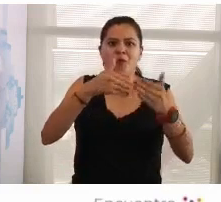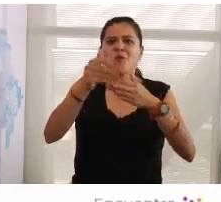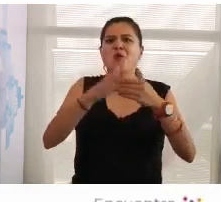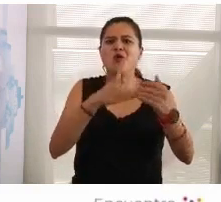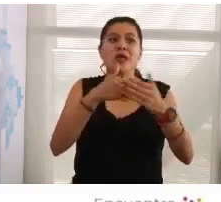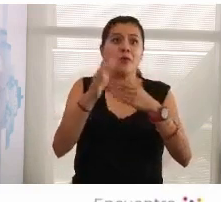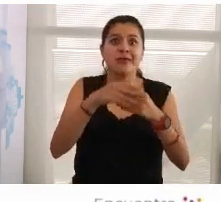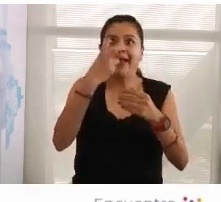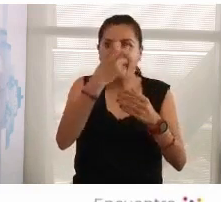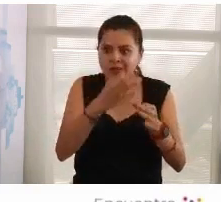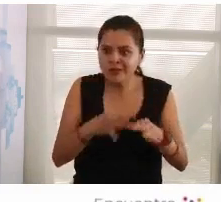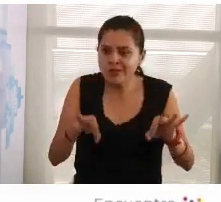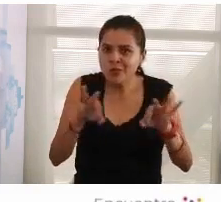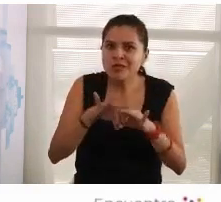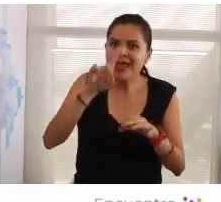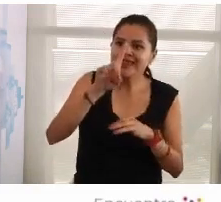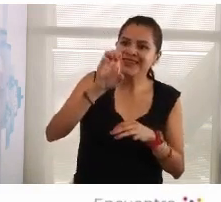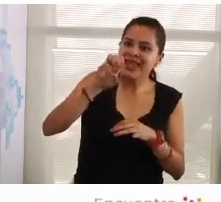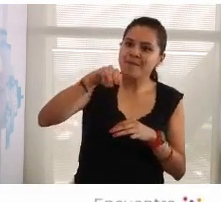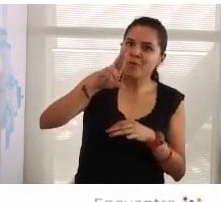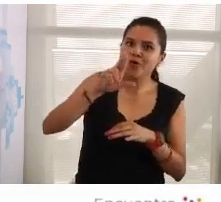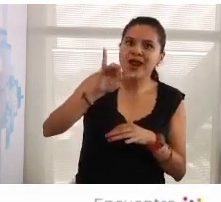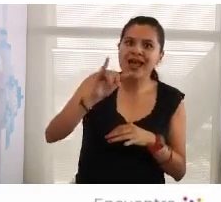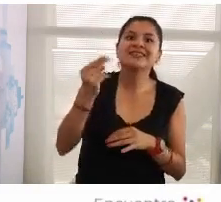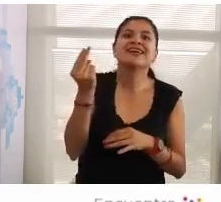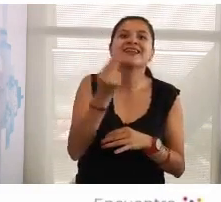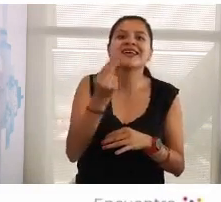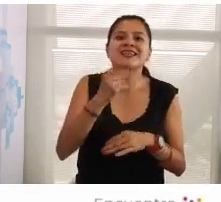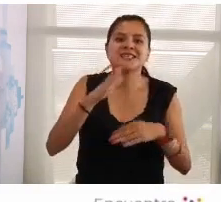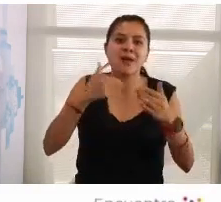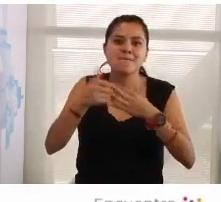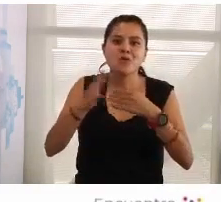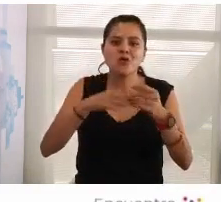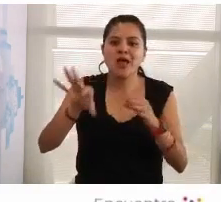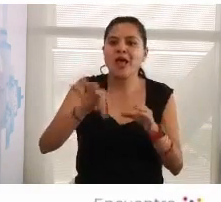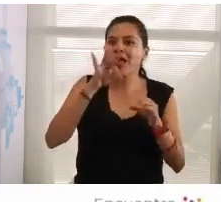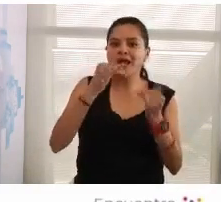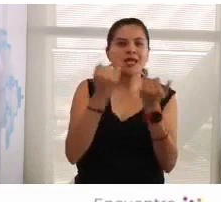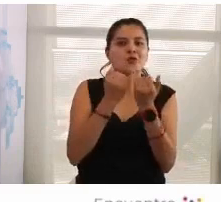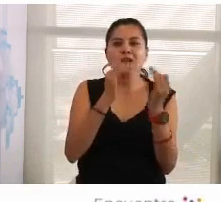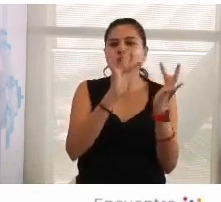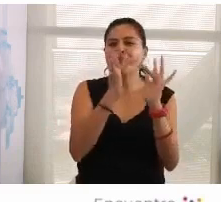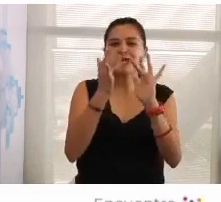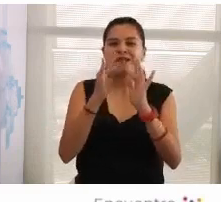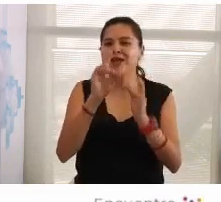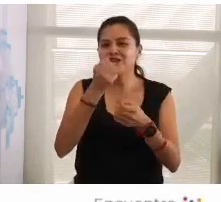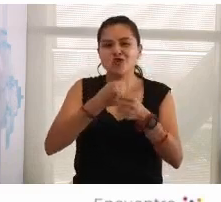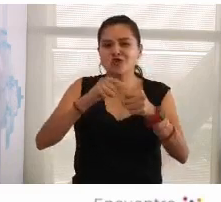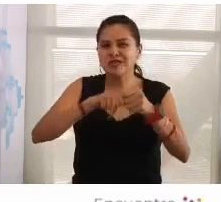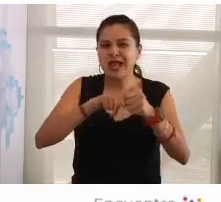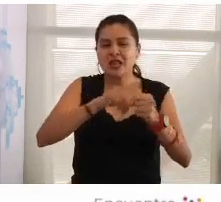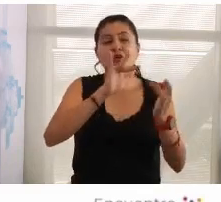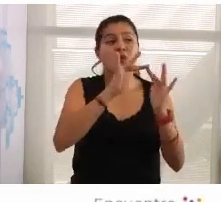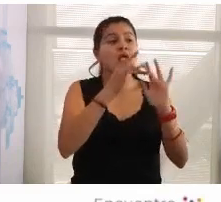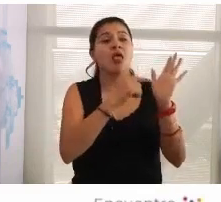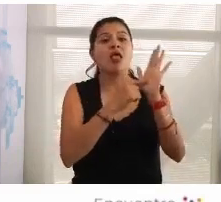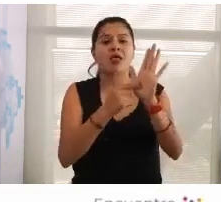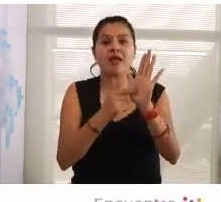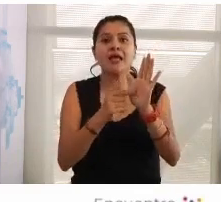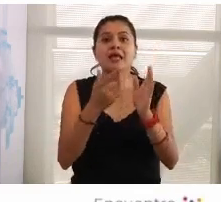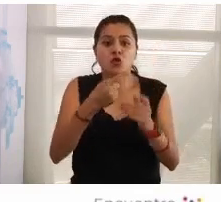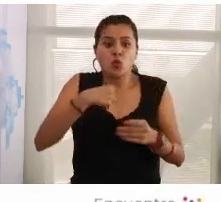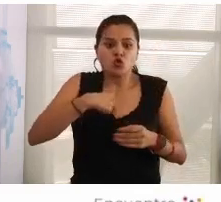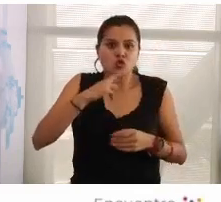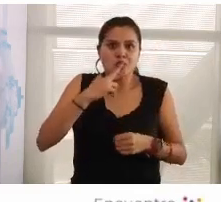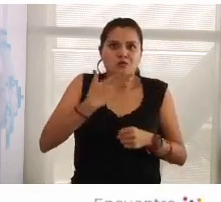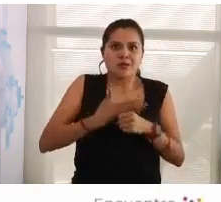todo lo que hay en redes sociales hay que poner la conciencia y la corresponsabilidad de moda